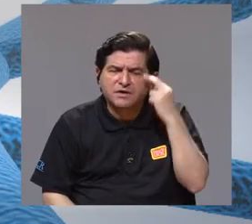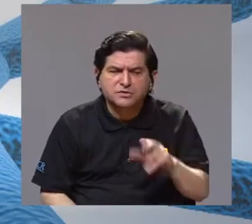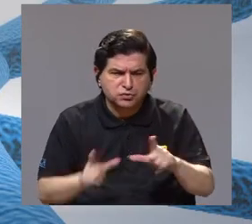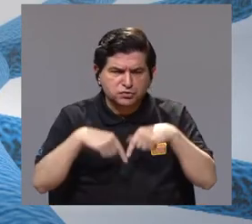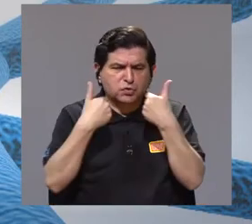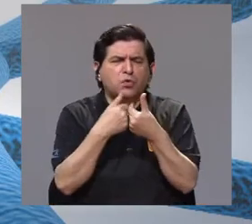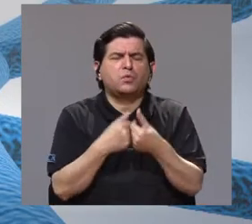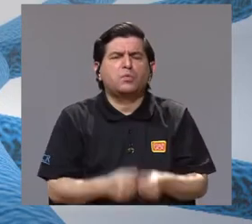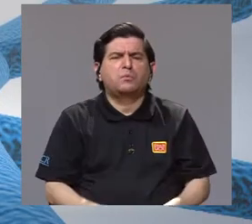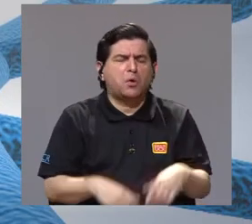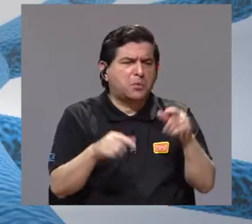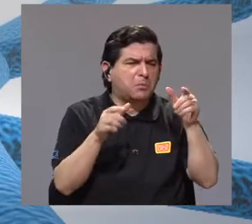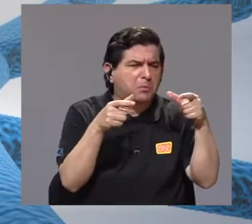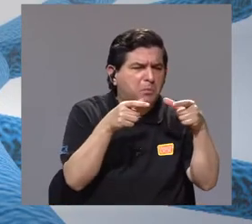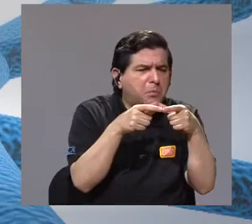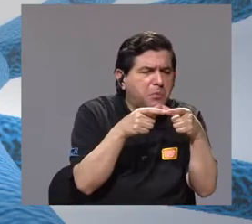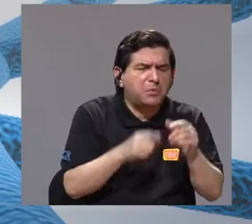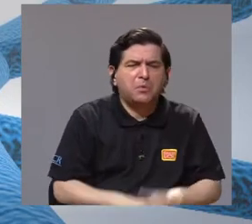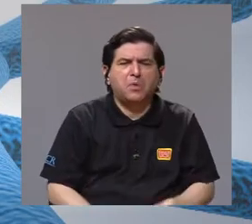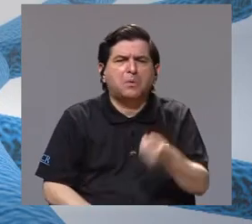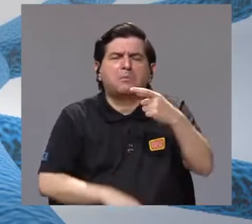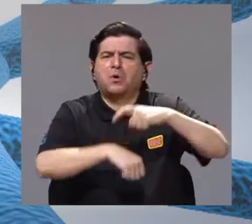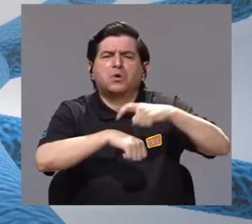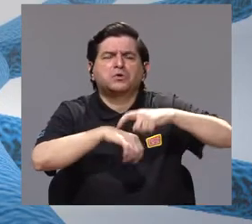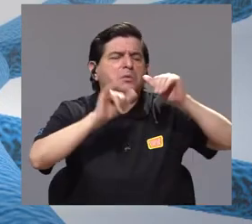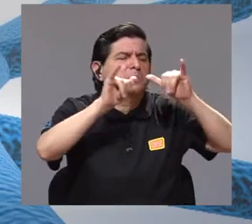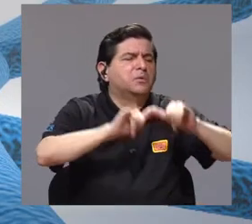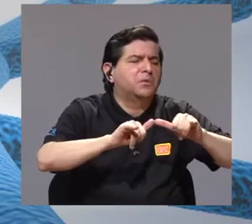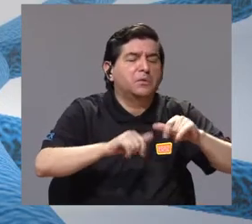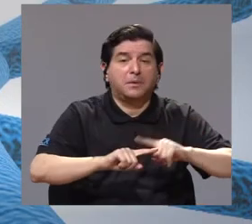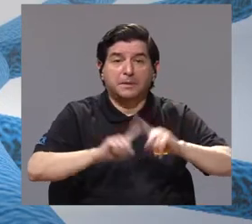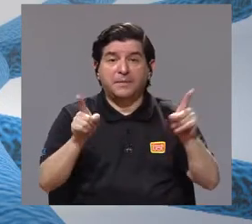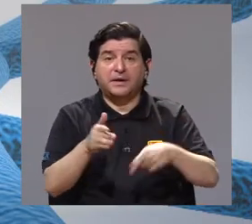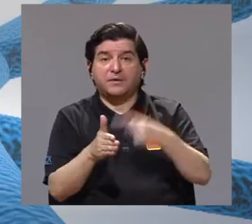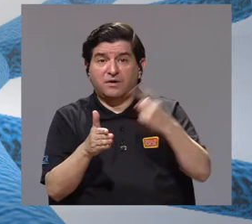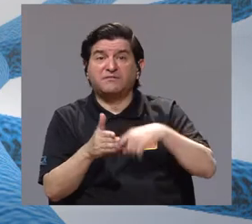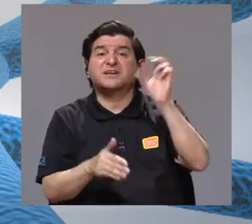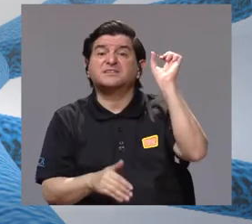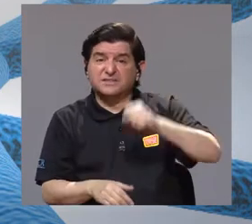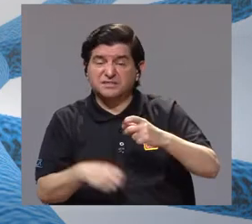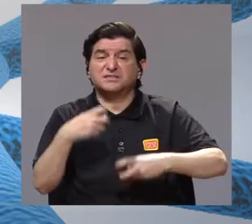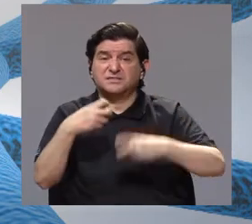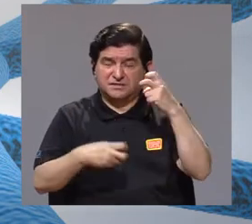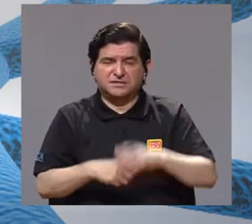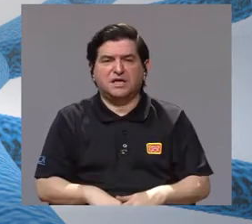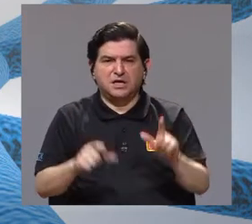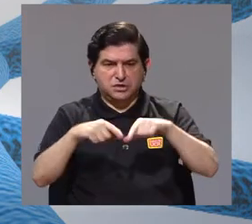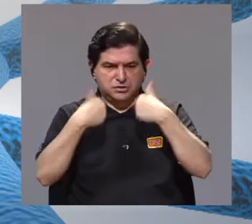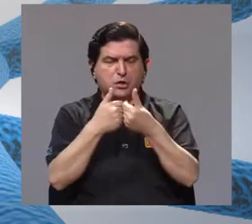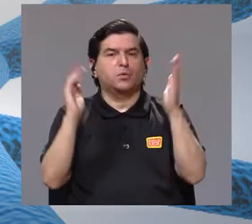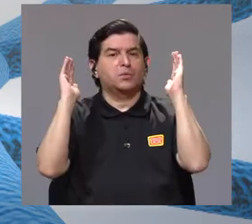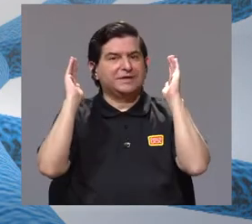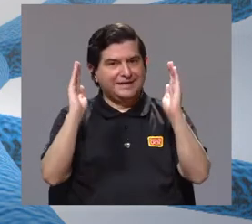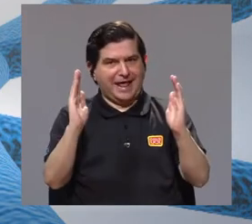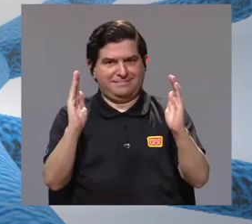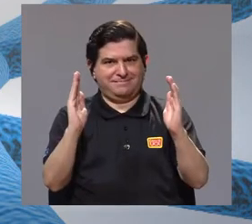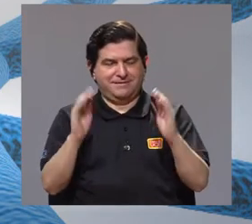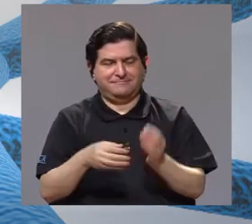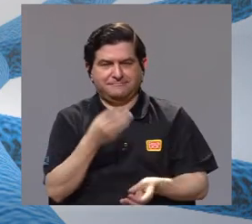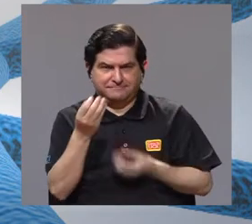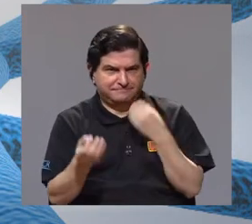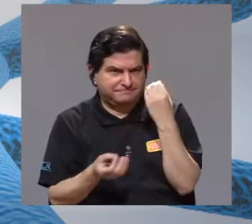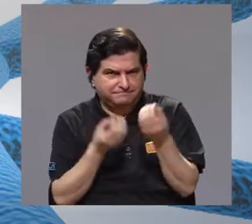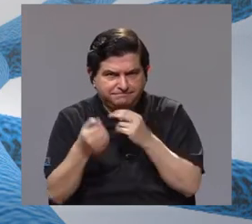porque el grupo es pequeño, porque es temporal, etcétera, etcétera. Pero en algunos casos sí es un problema cuando los grupos son más grandes.